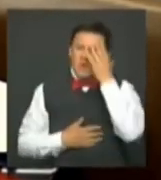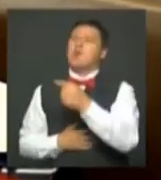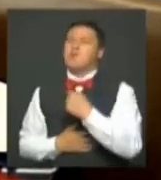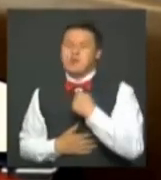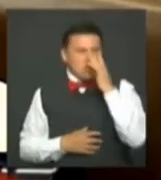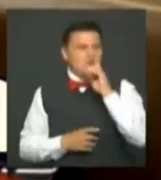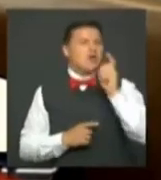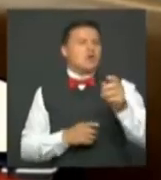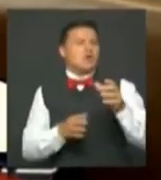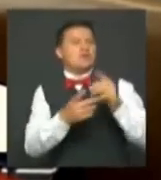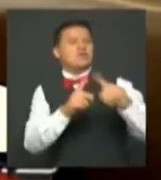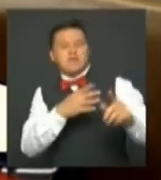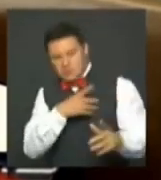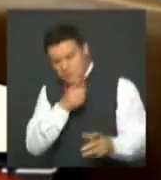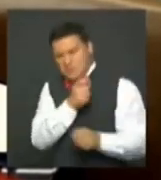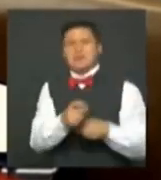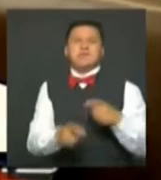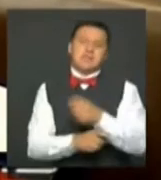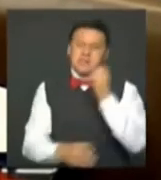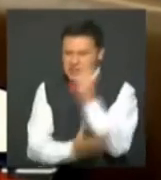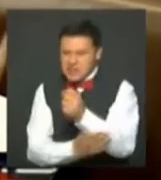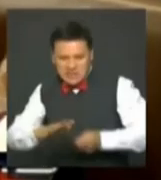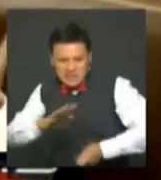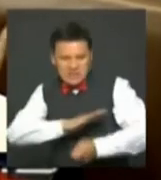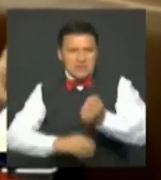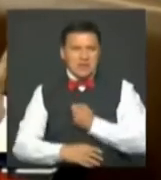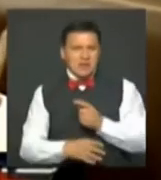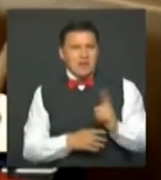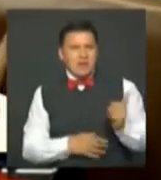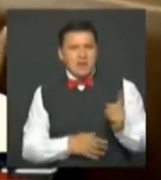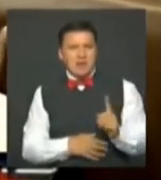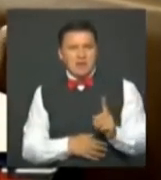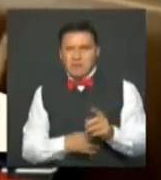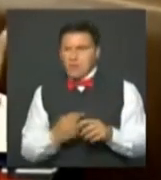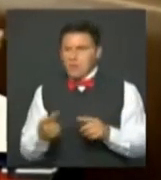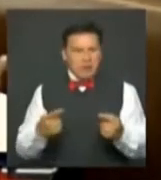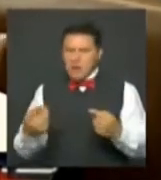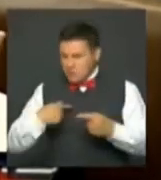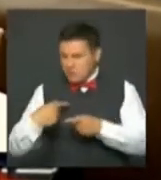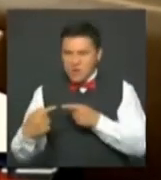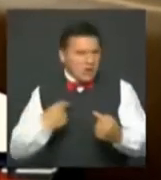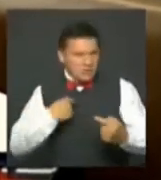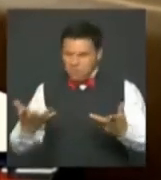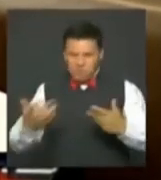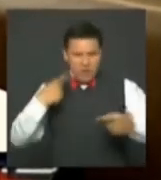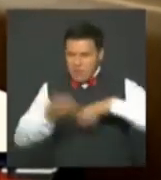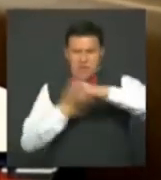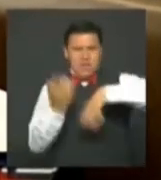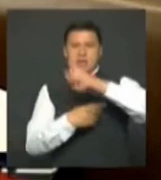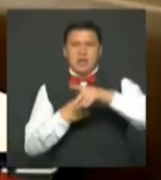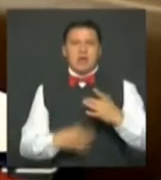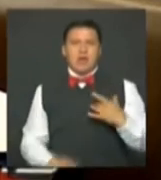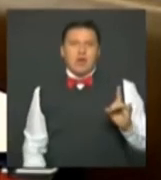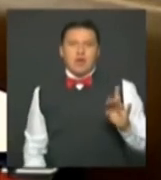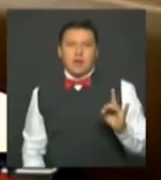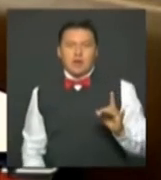condiciones sociales y por la inercia misma del conflicto, terminaron metidos en una guerra que no ha causado sino dolor. Es el